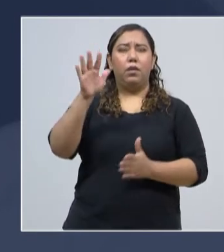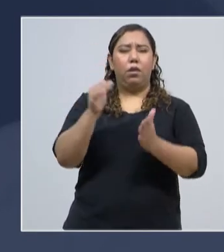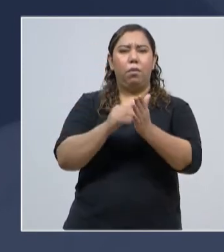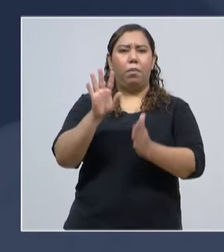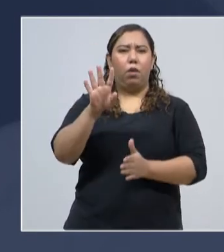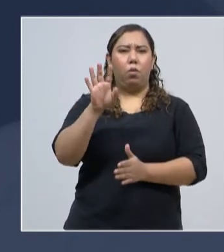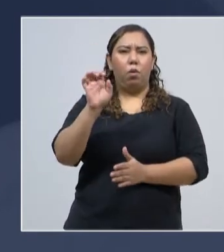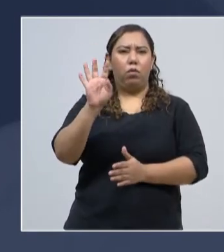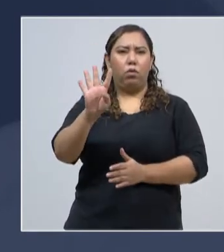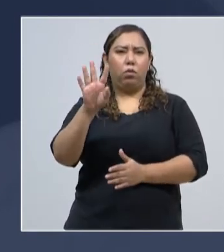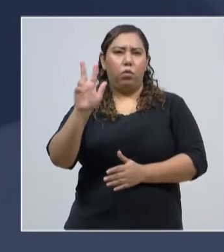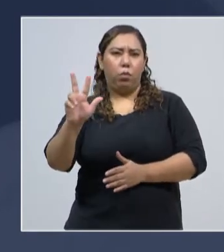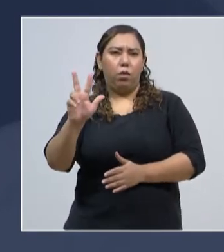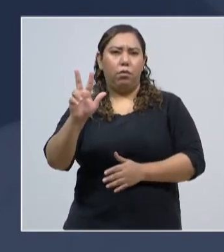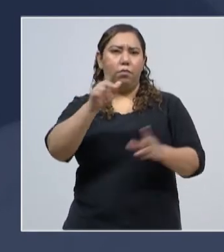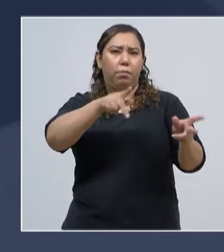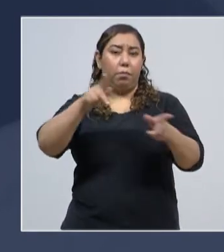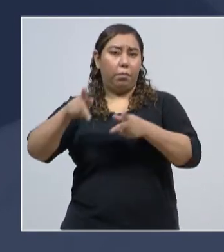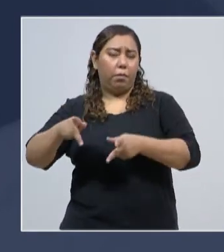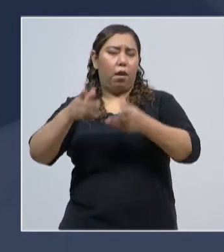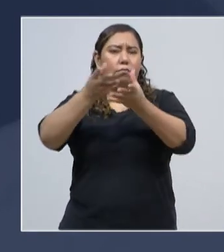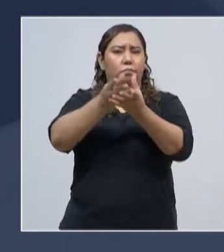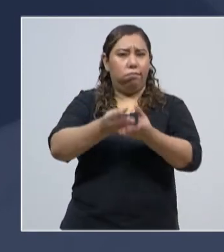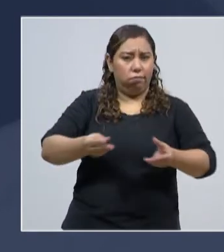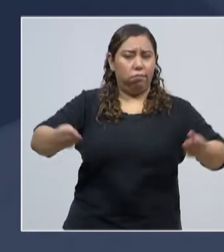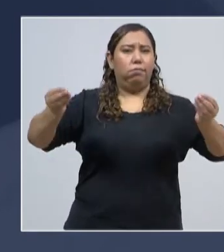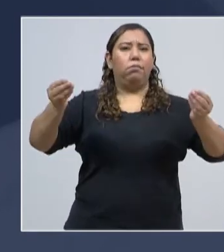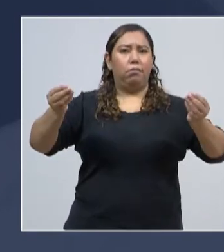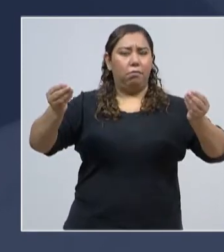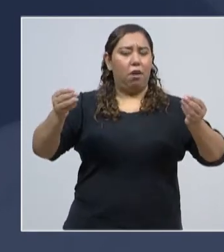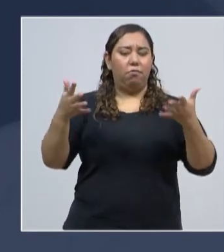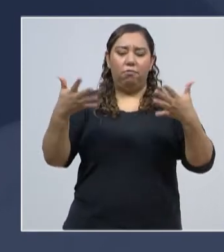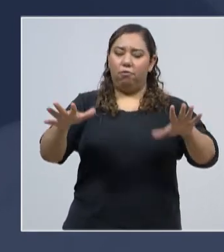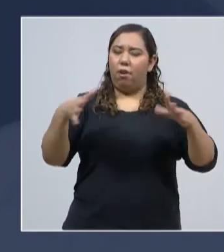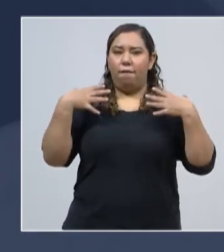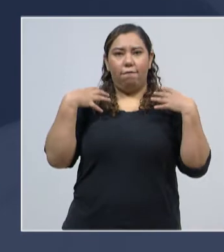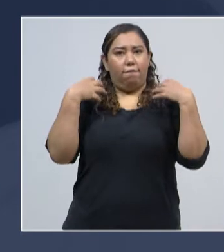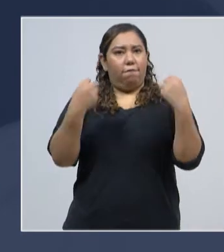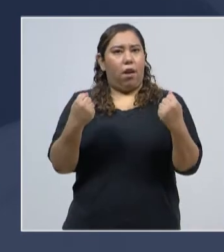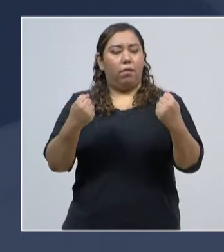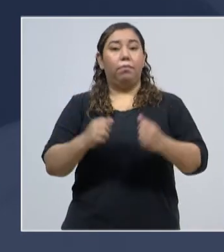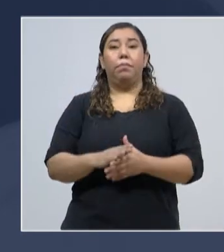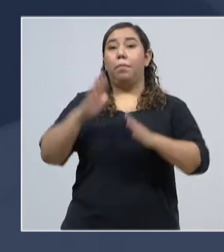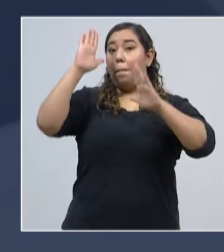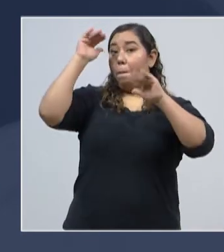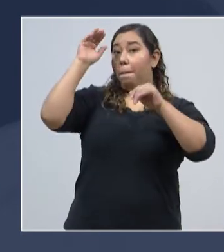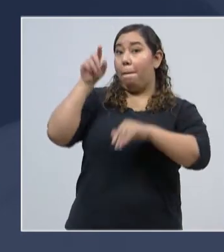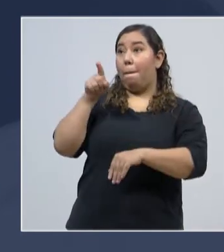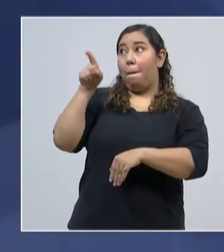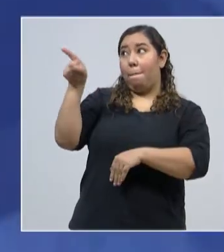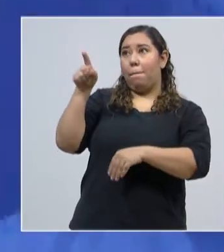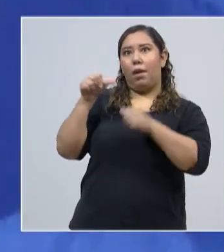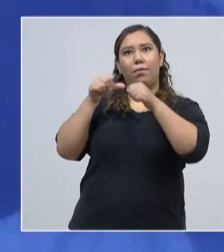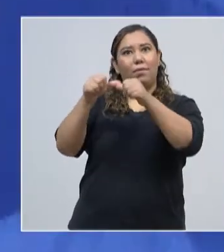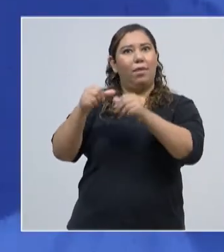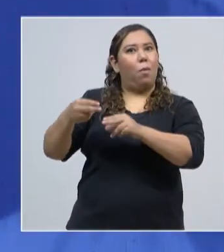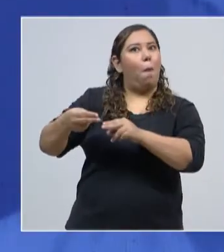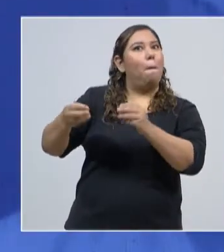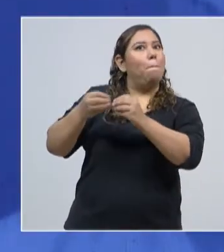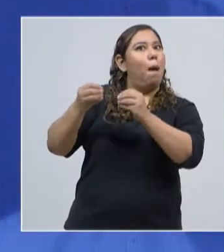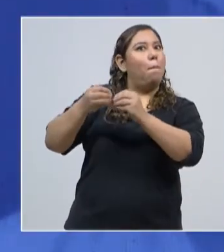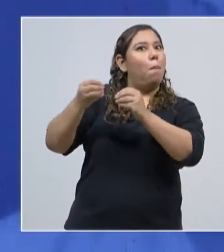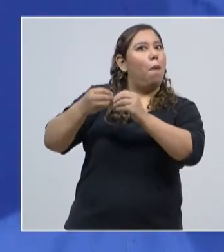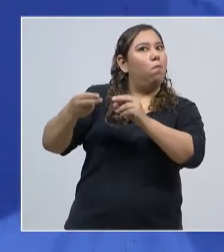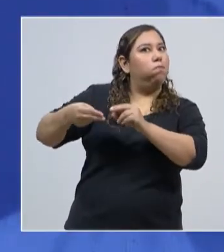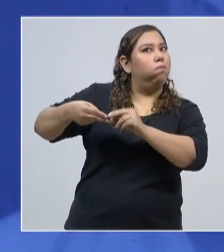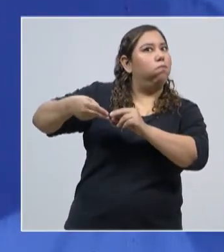,443 hondureños y hondureñas están completamente recuperados. Esperemos que esta cifra se continúe incrementando